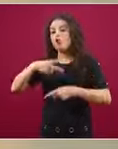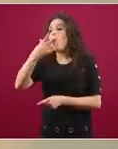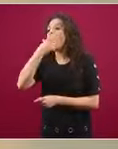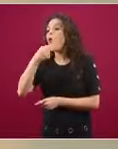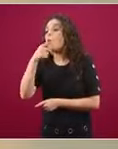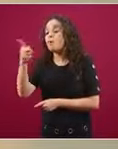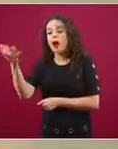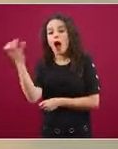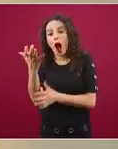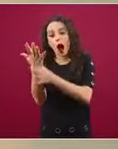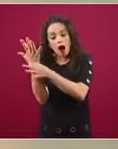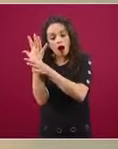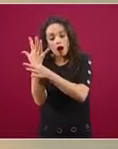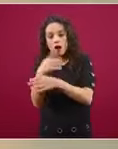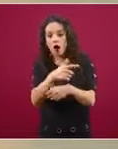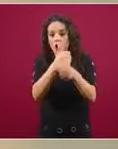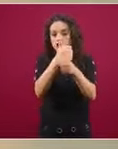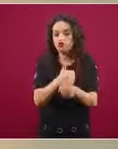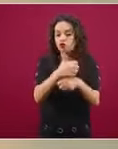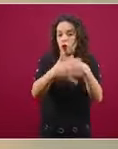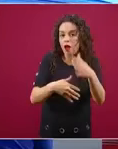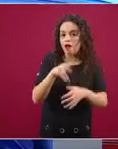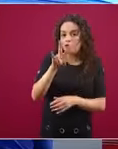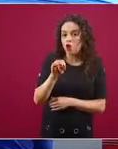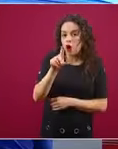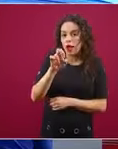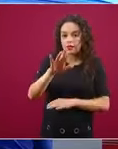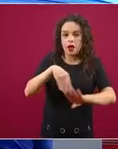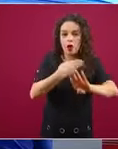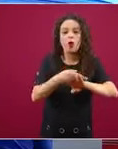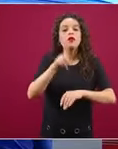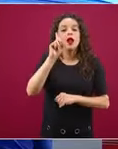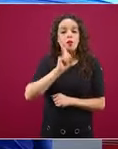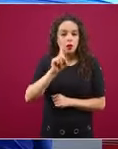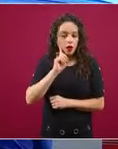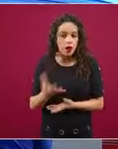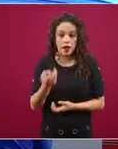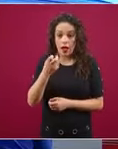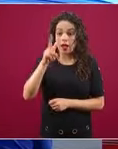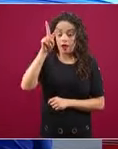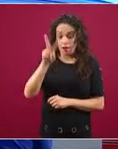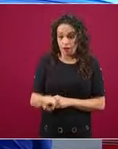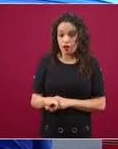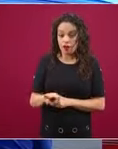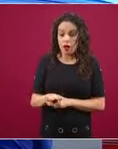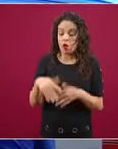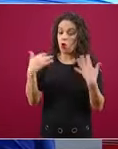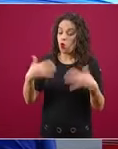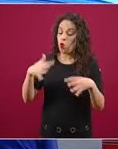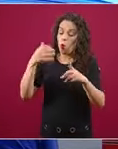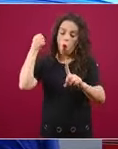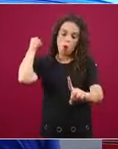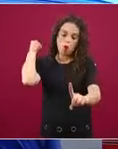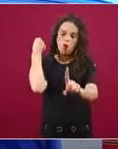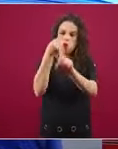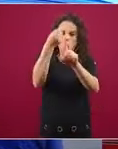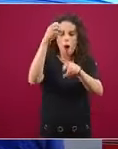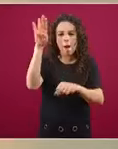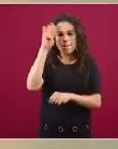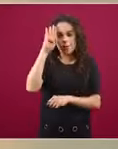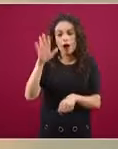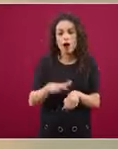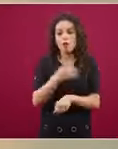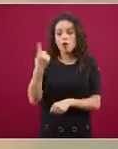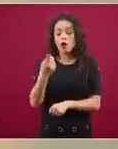teniendo, la verdad, mucho impacto a través de trabajar en cursos,